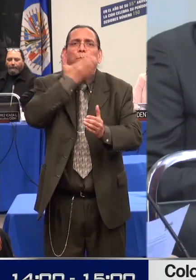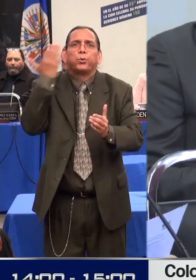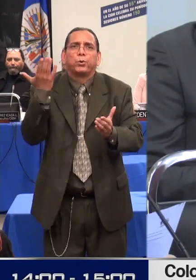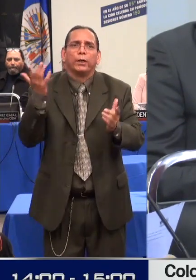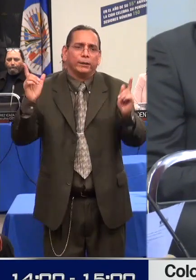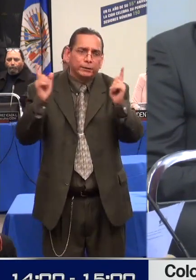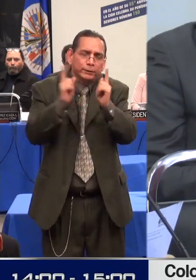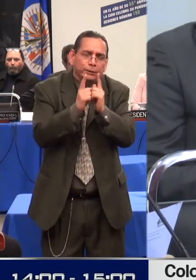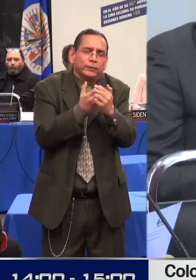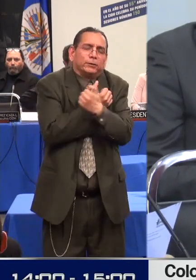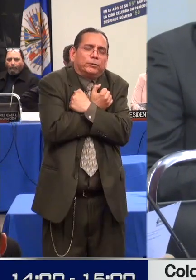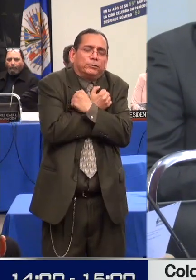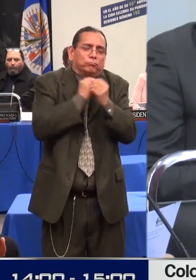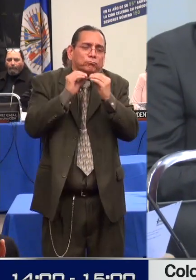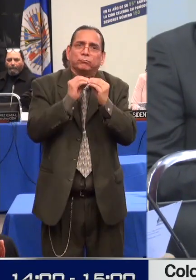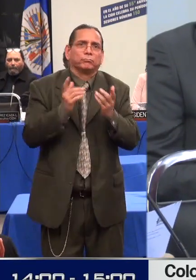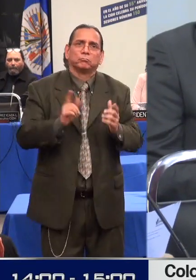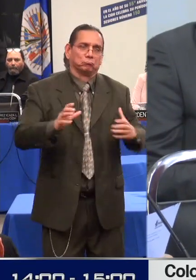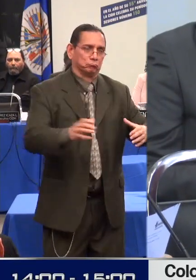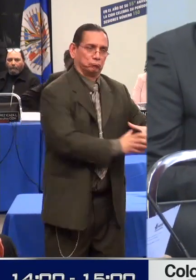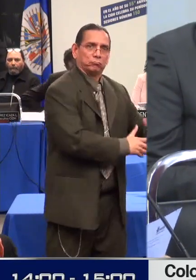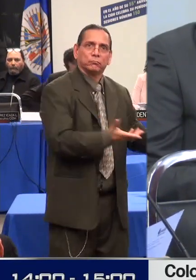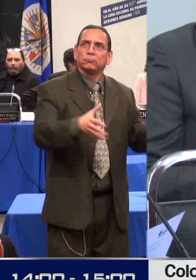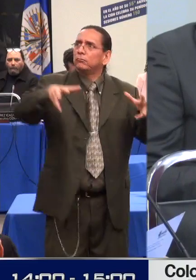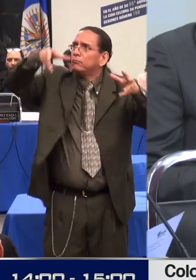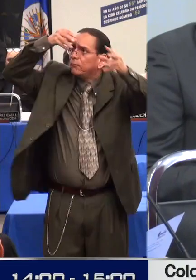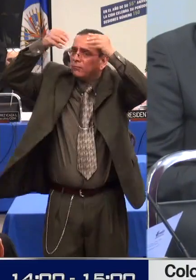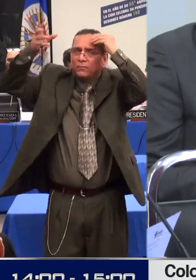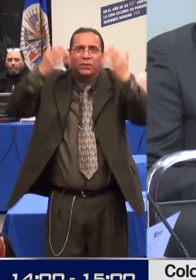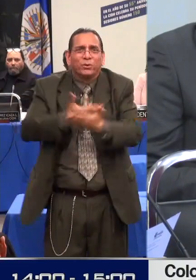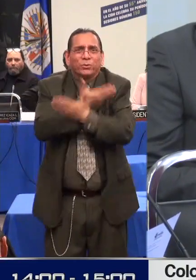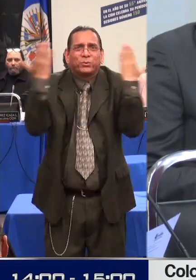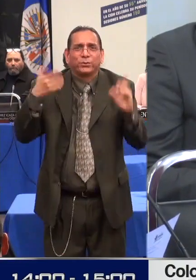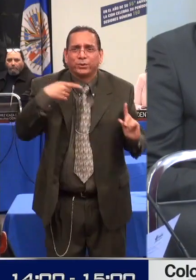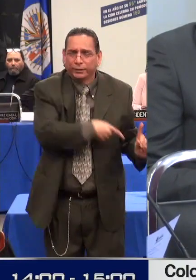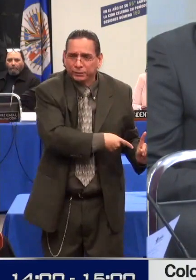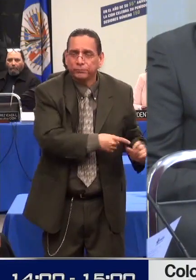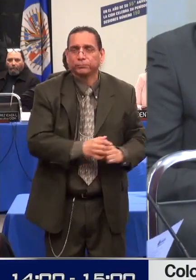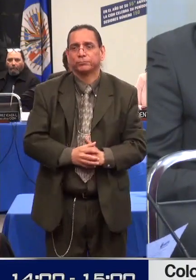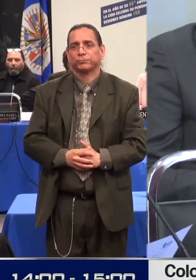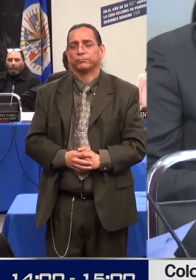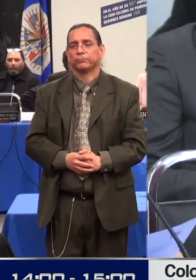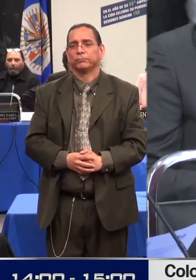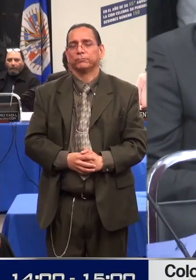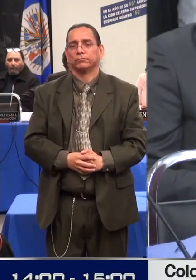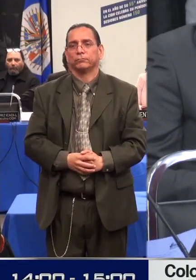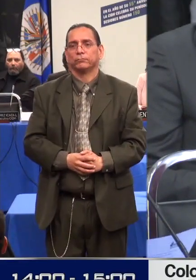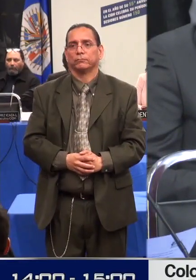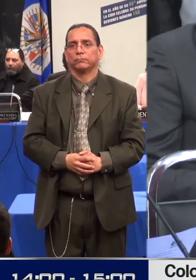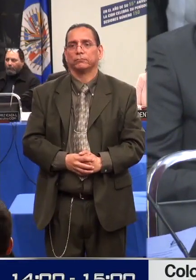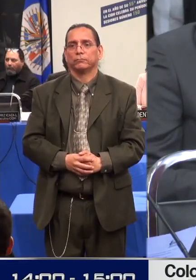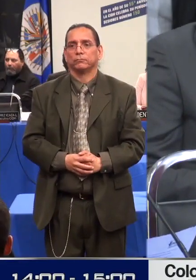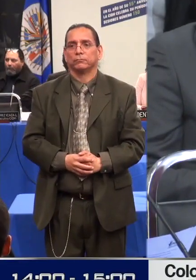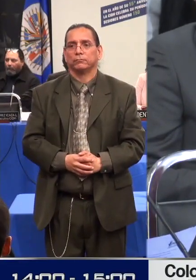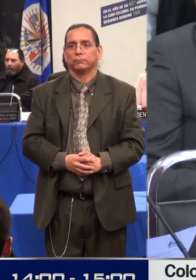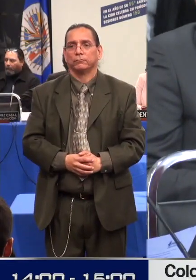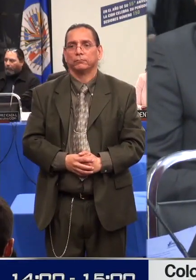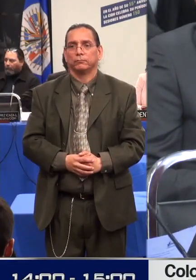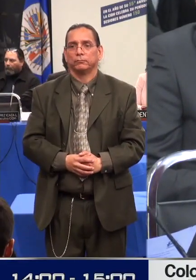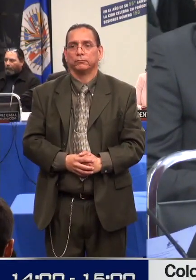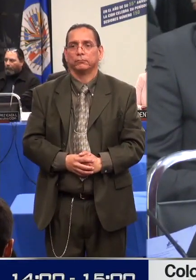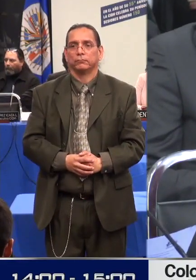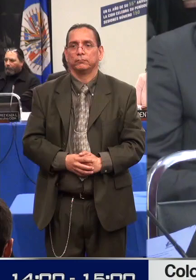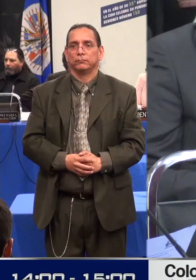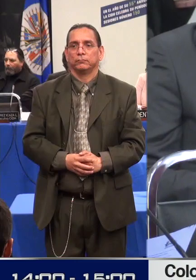que las instituciones se rehúsan a prestar servicios de salud si la persona no acude con un acompañante. En el caso de las personas con